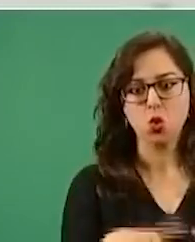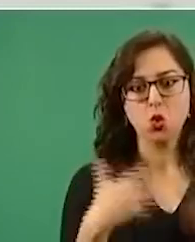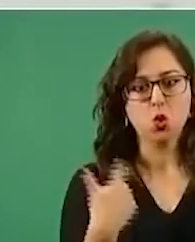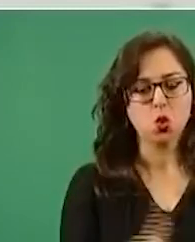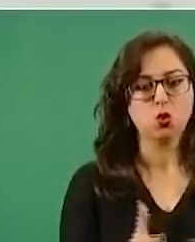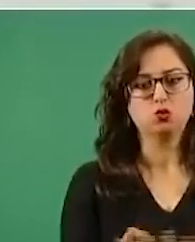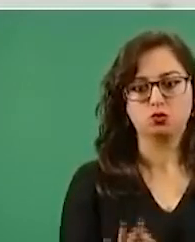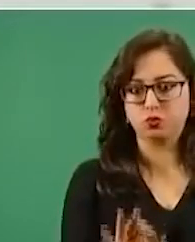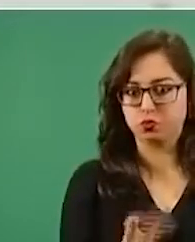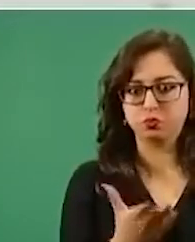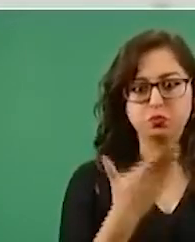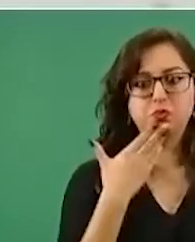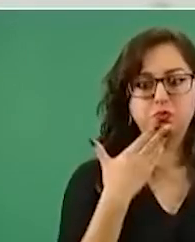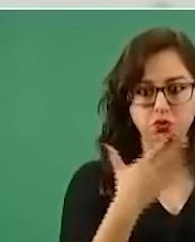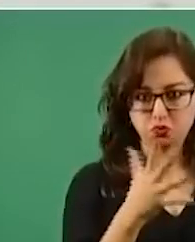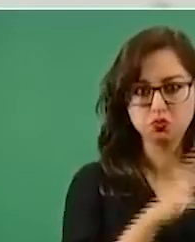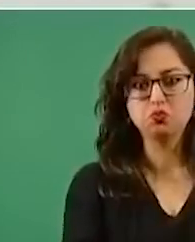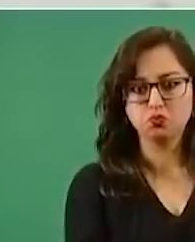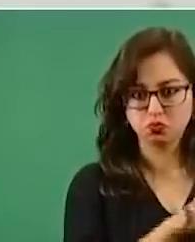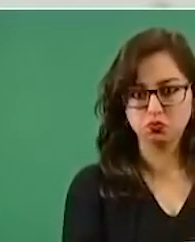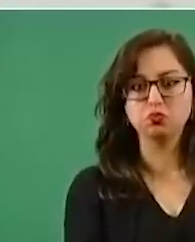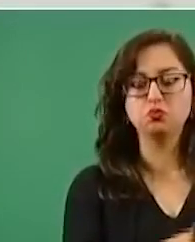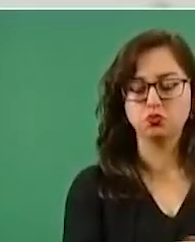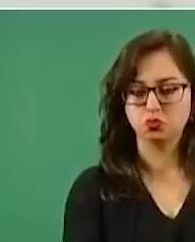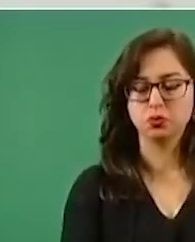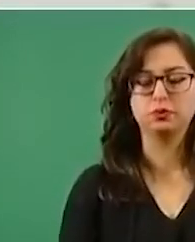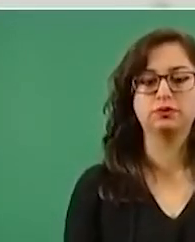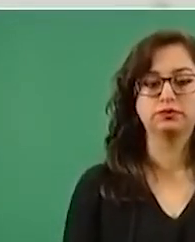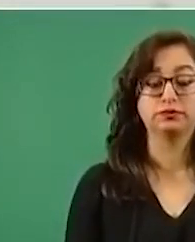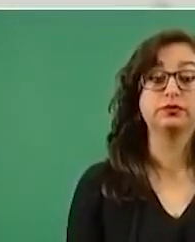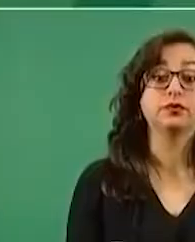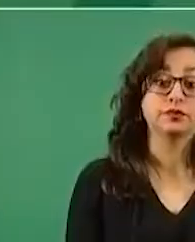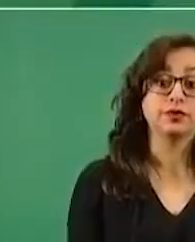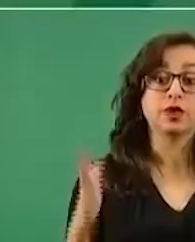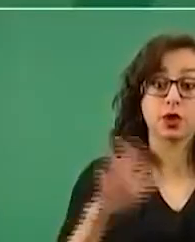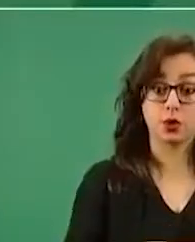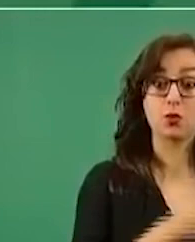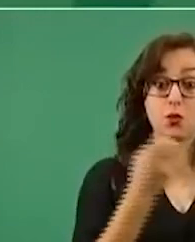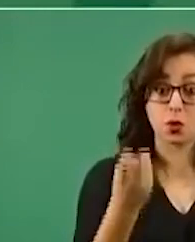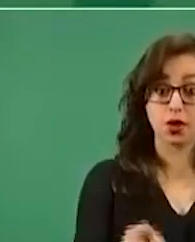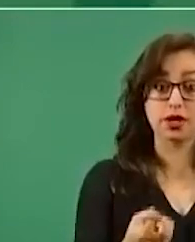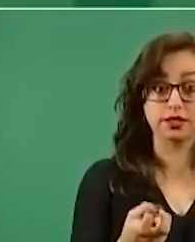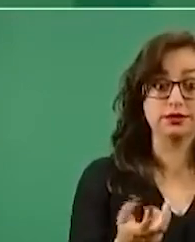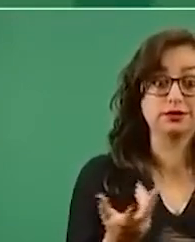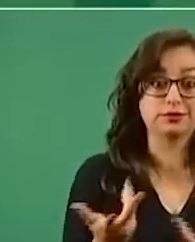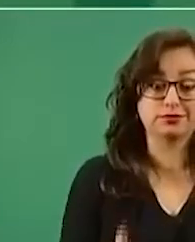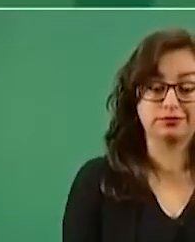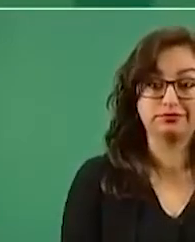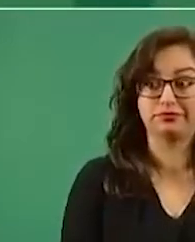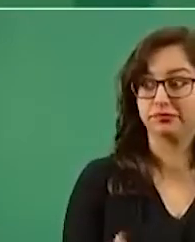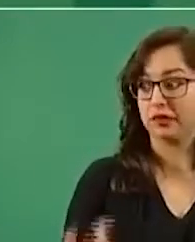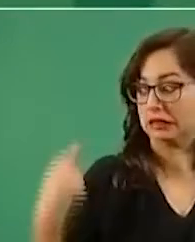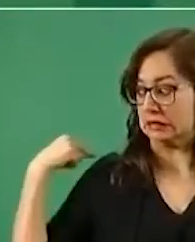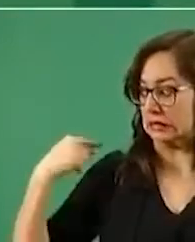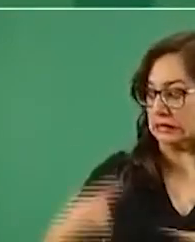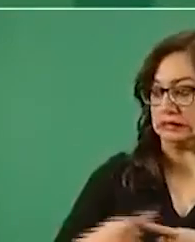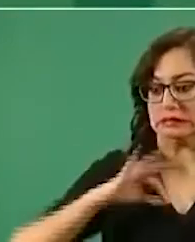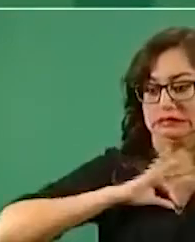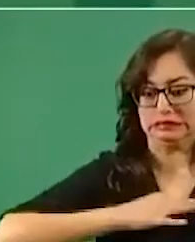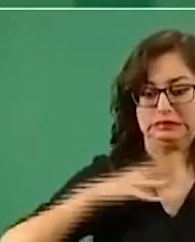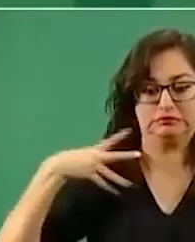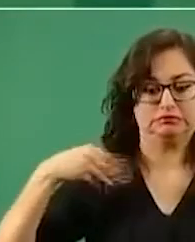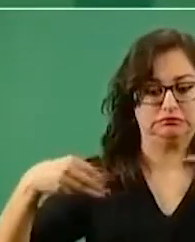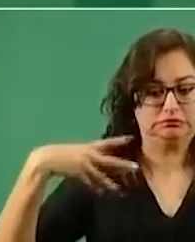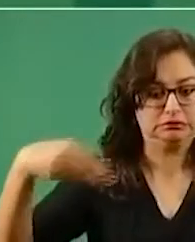sólidas en el país. Por eso hemos también resistido la crisis económica